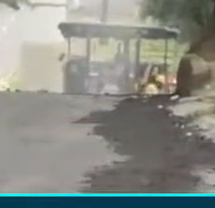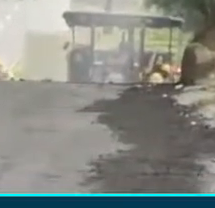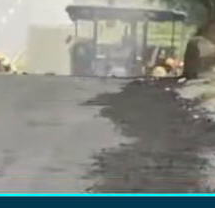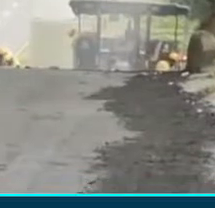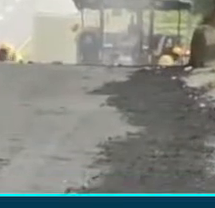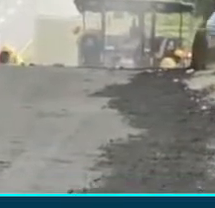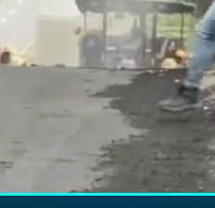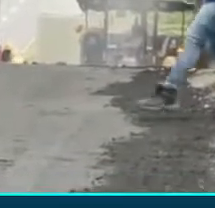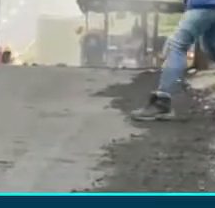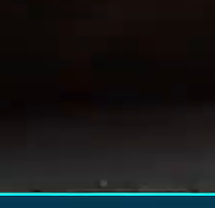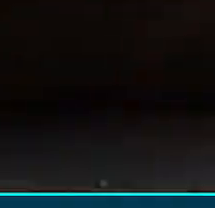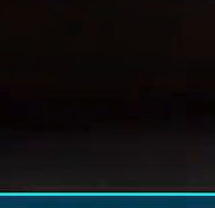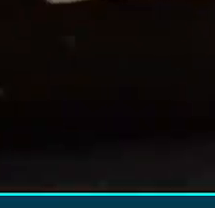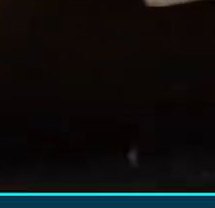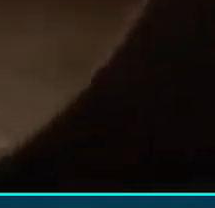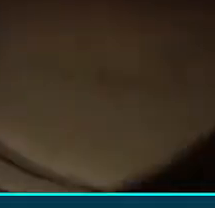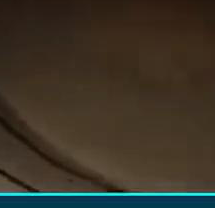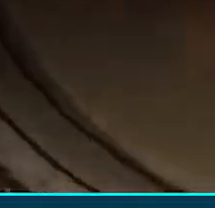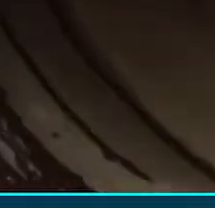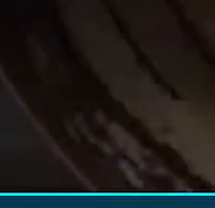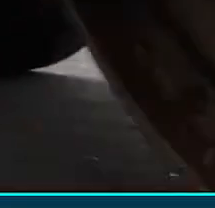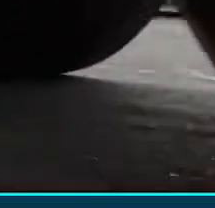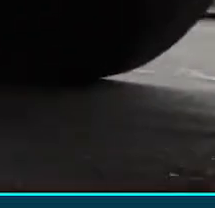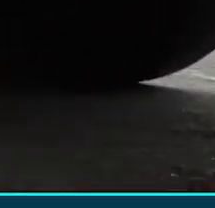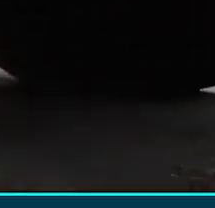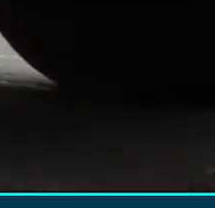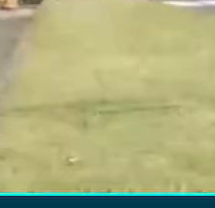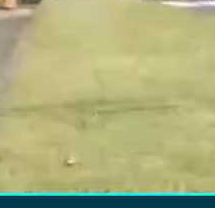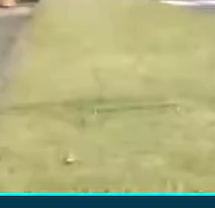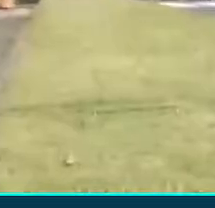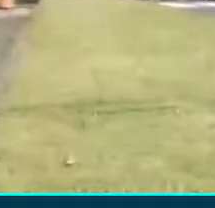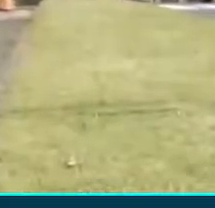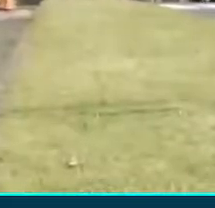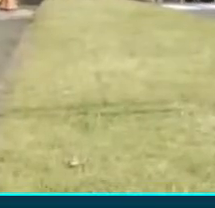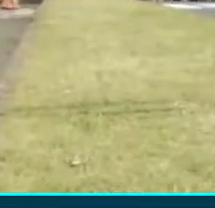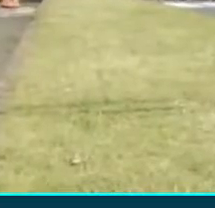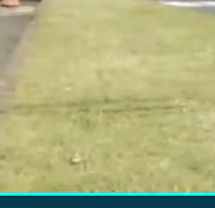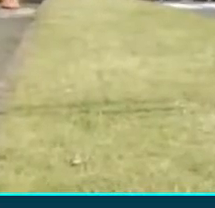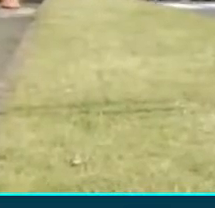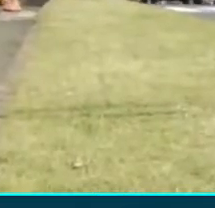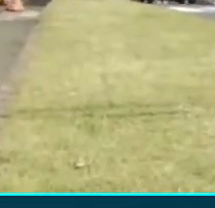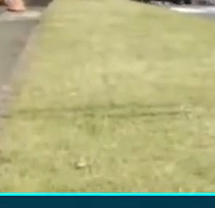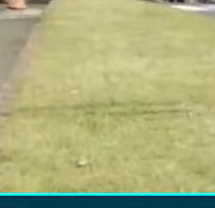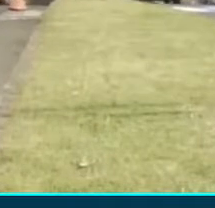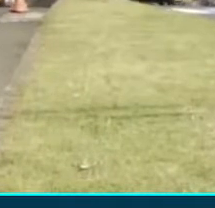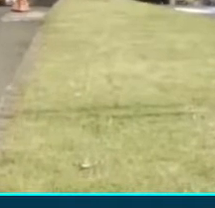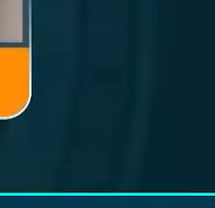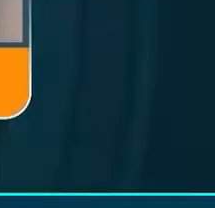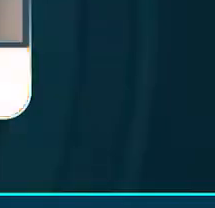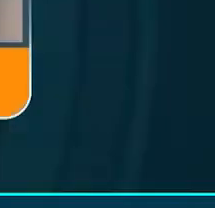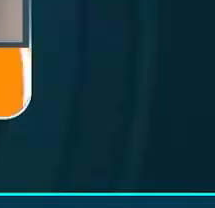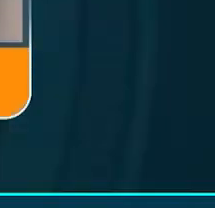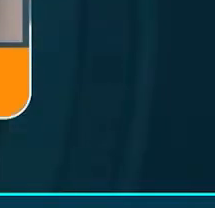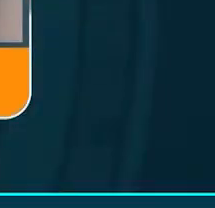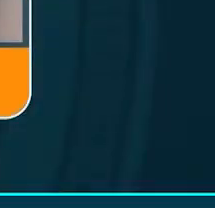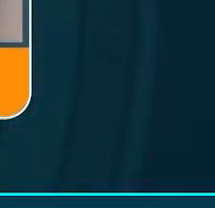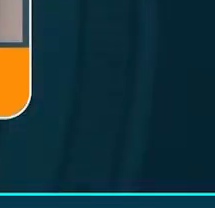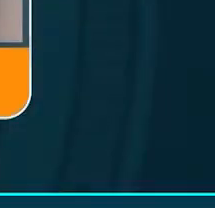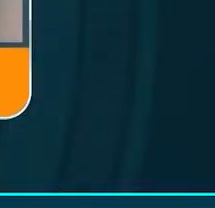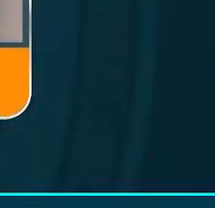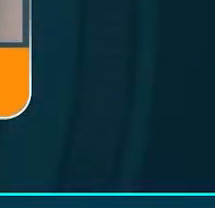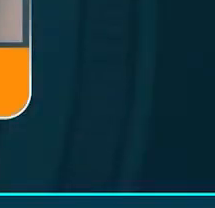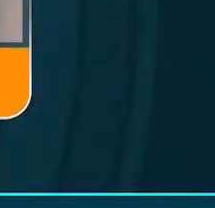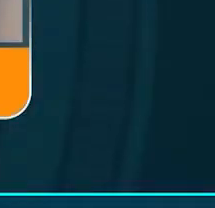Churria y el anillo del centro comercial de La 14 hasta la salida a Armenia en toda la